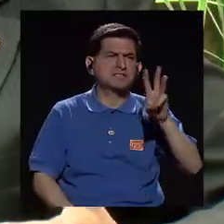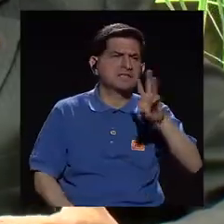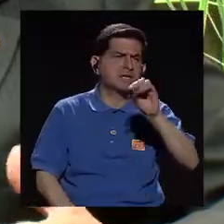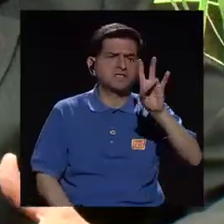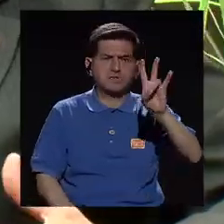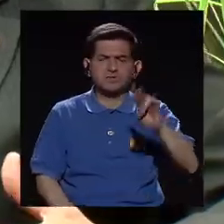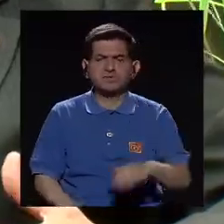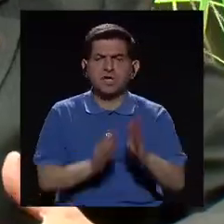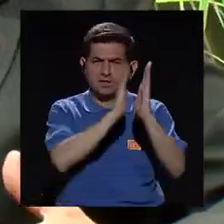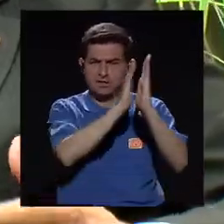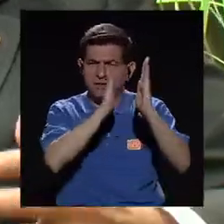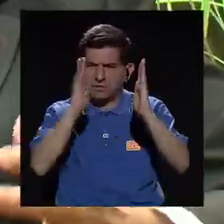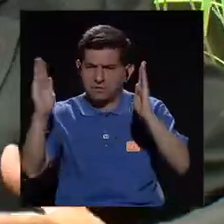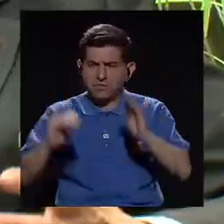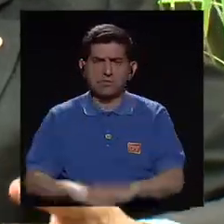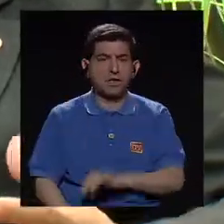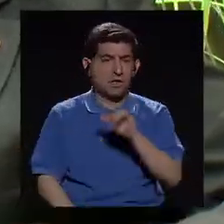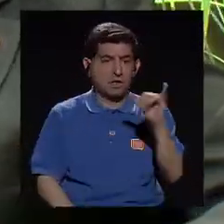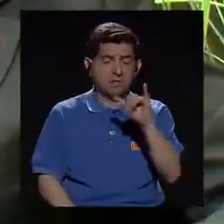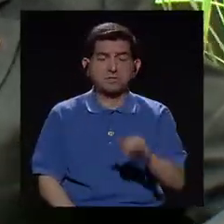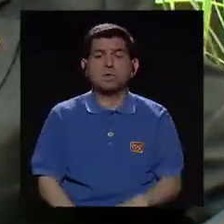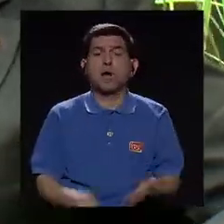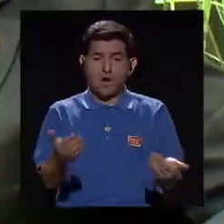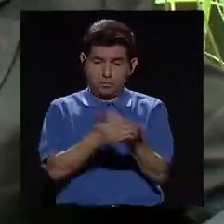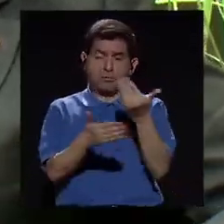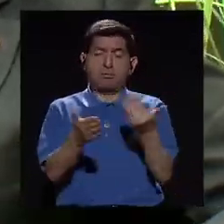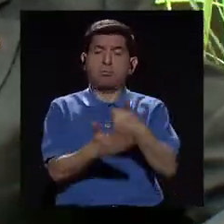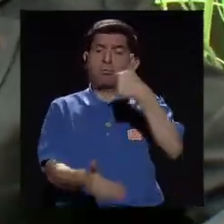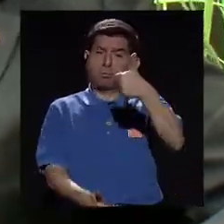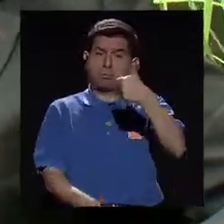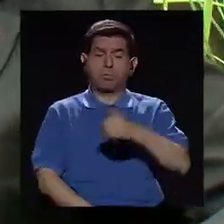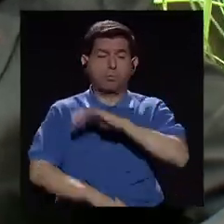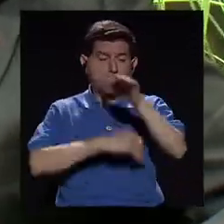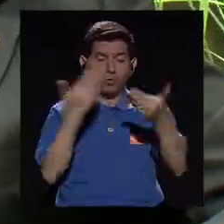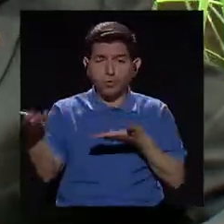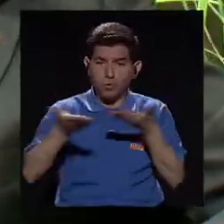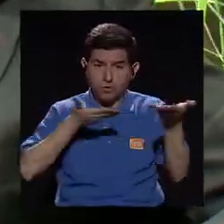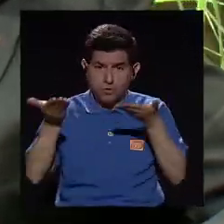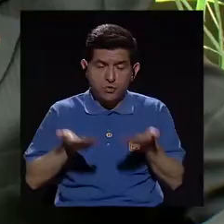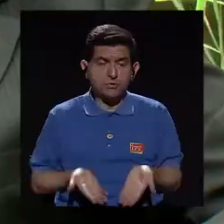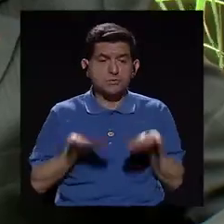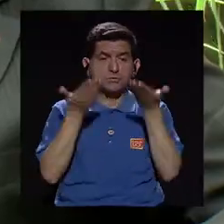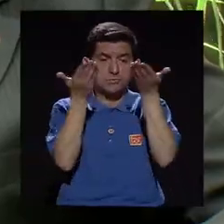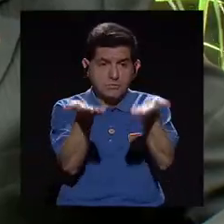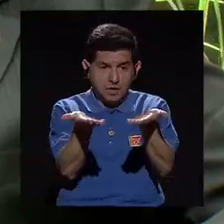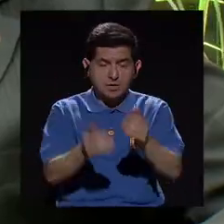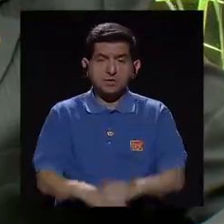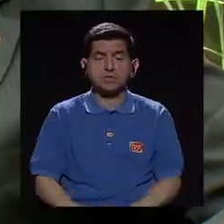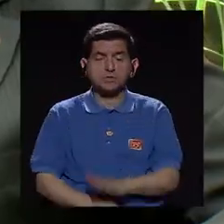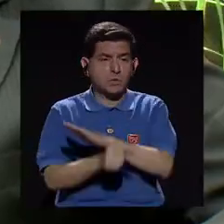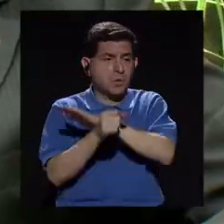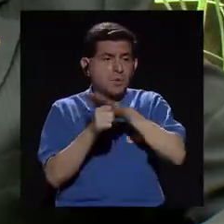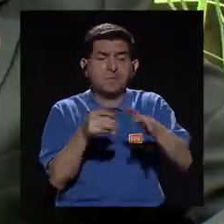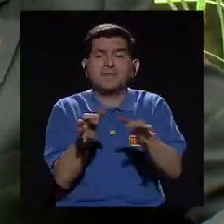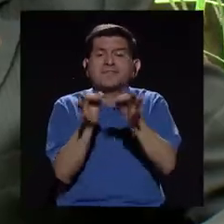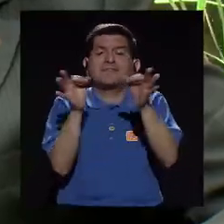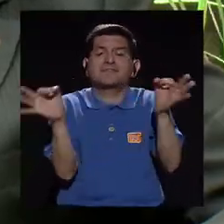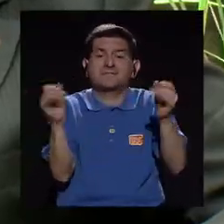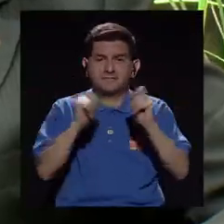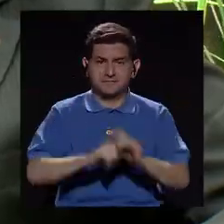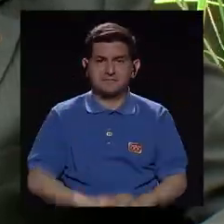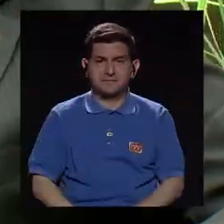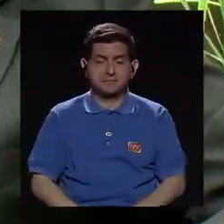seis o siete bibliotecas también que se encuentran muy actualizadas. Todos los servicios que se ofrecen ahí son absolutamente